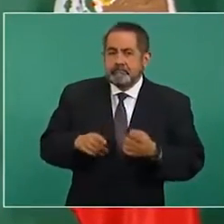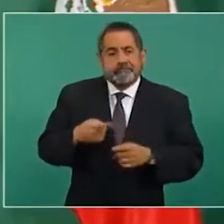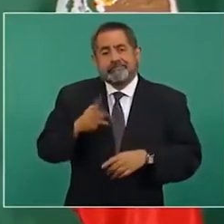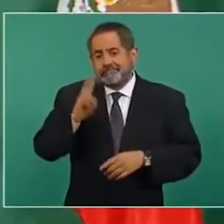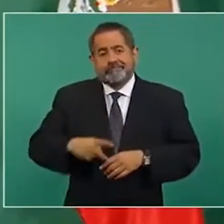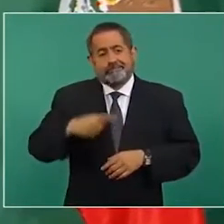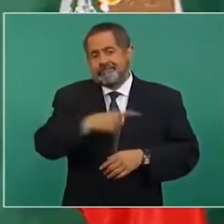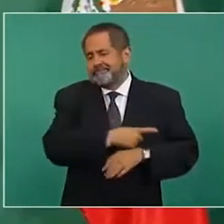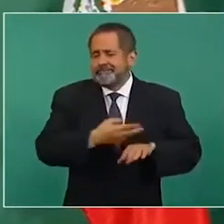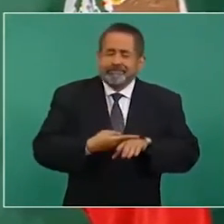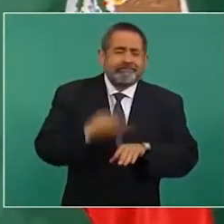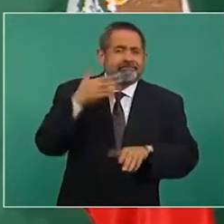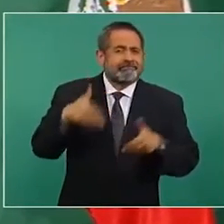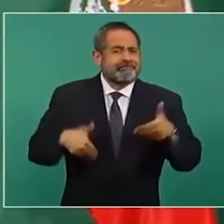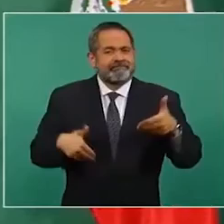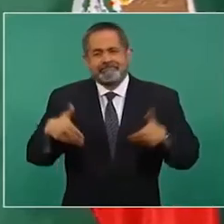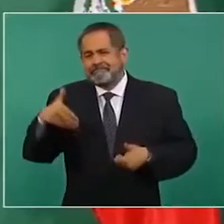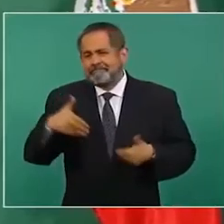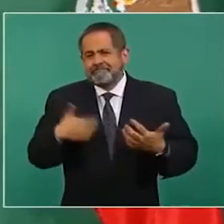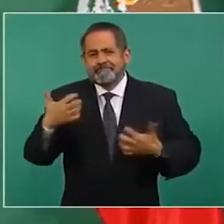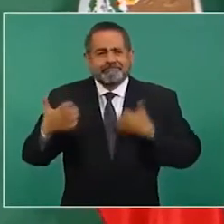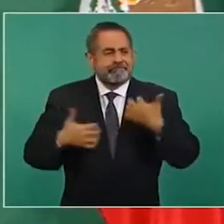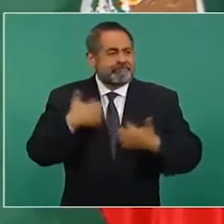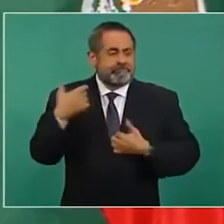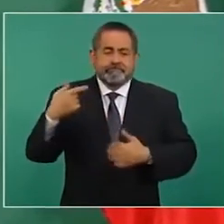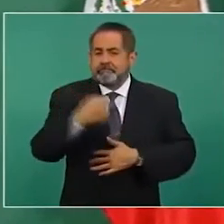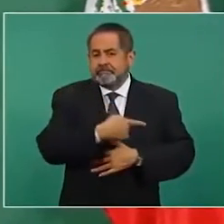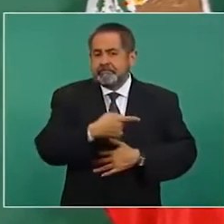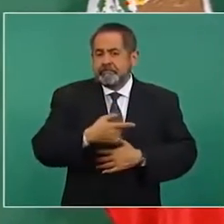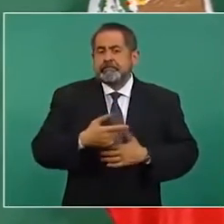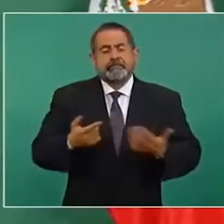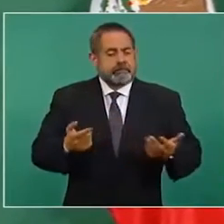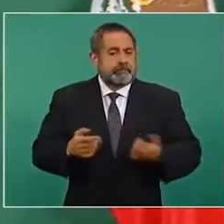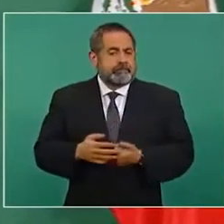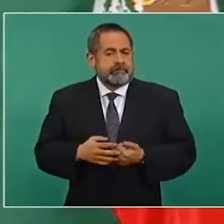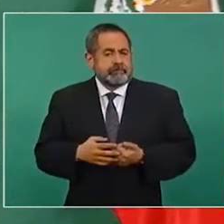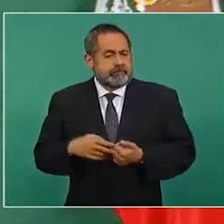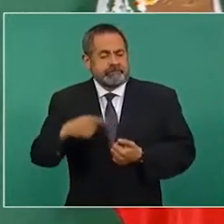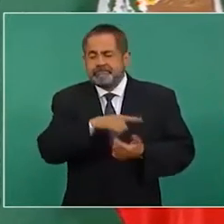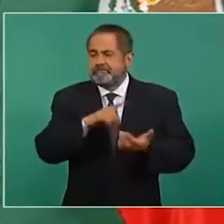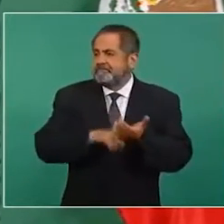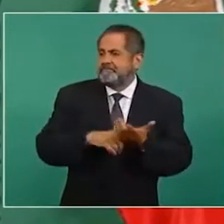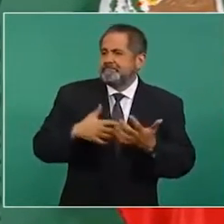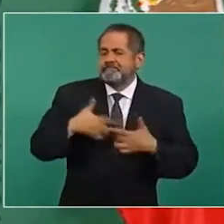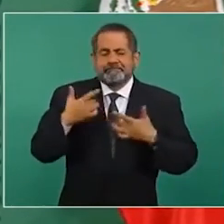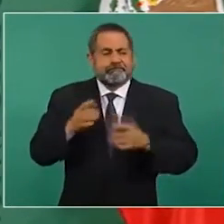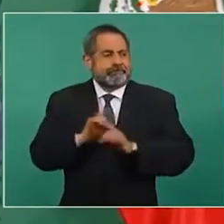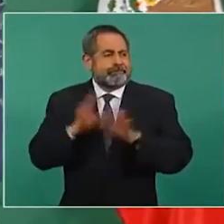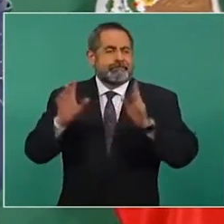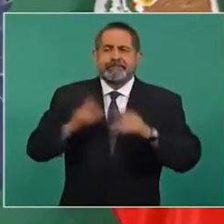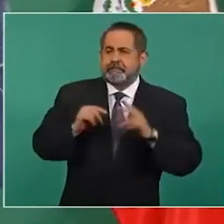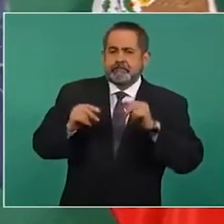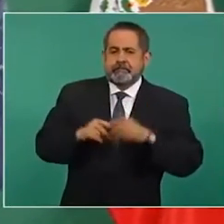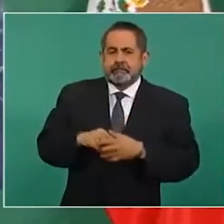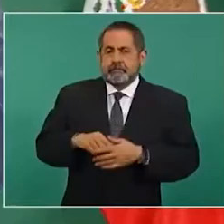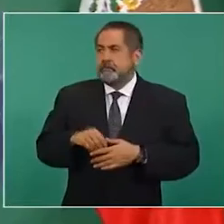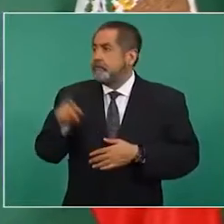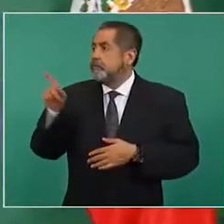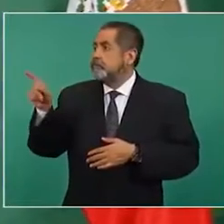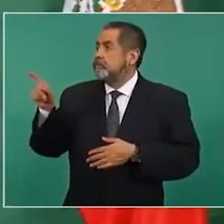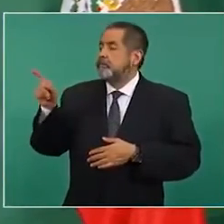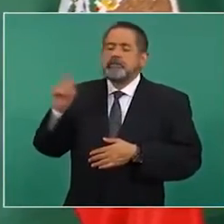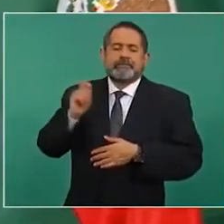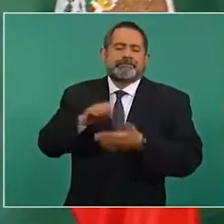molestos y todo les inconforma, porque llegué a